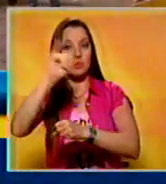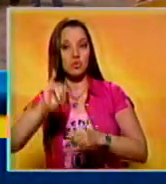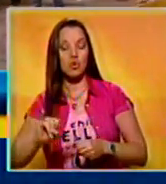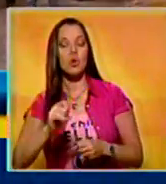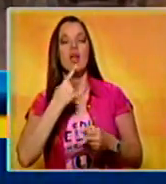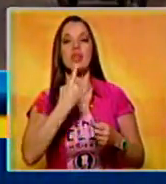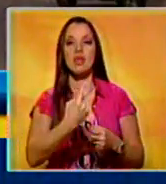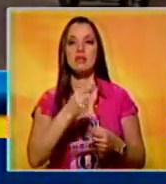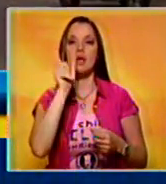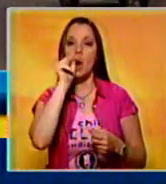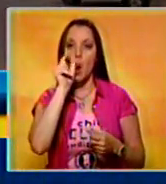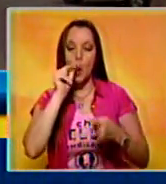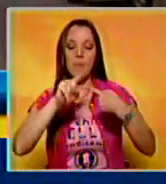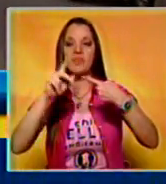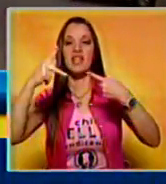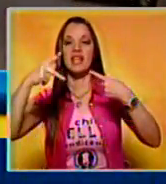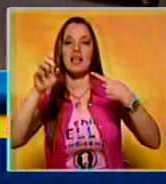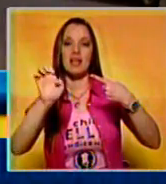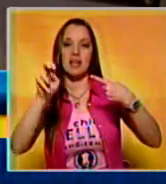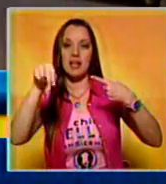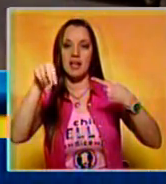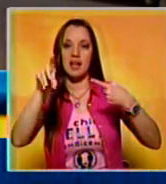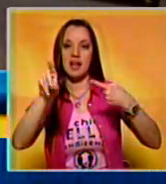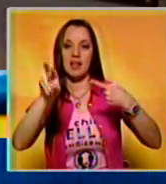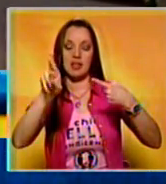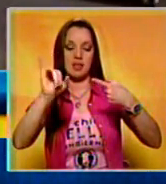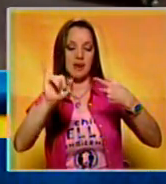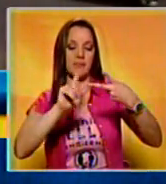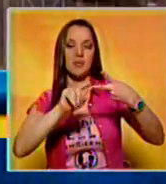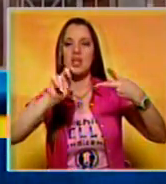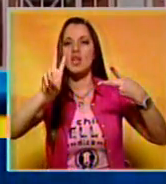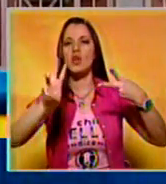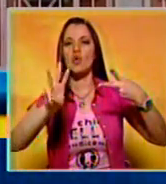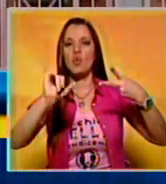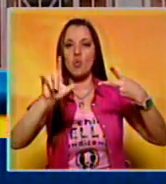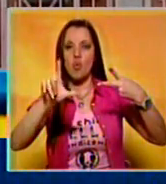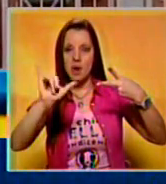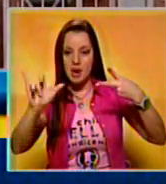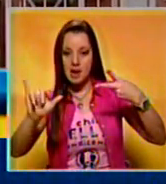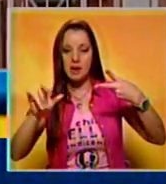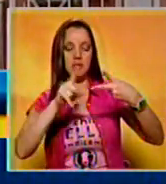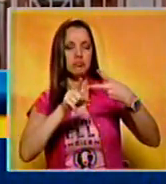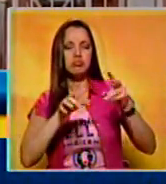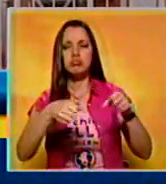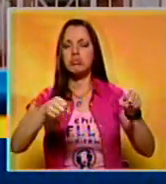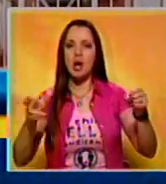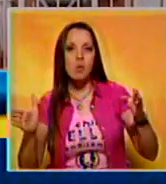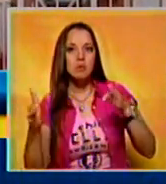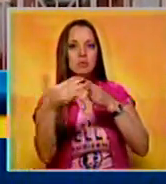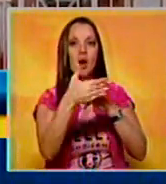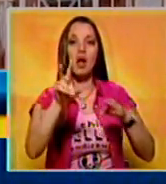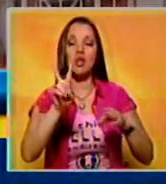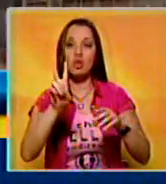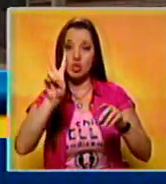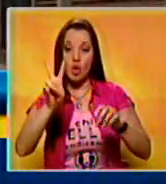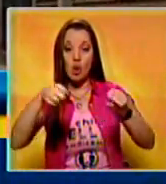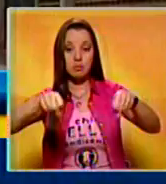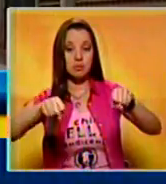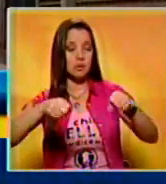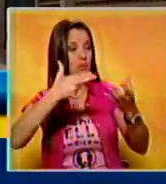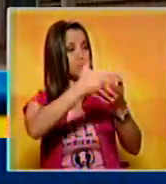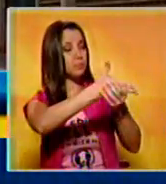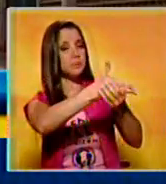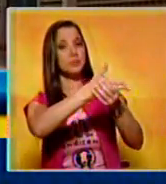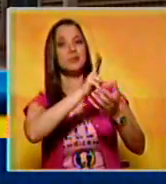que los jóvenes identificados como Kendri y Willy fueron interceptados por motorizados armados que les dispararon en varias oportunidades.